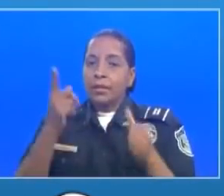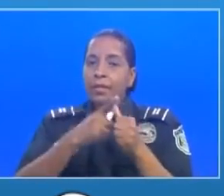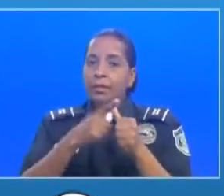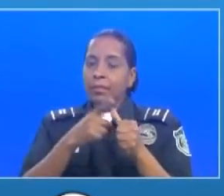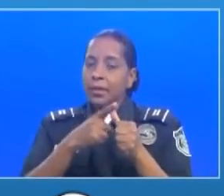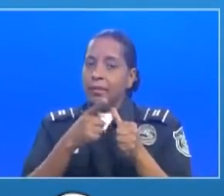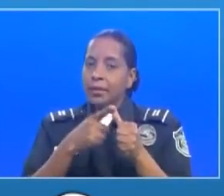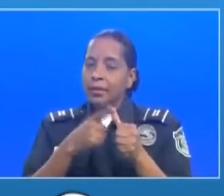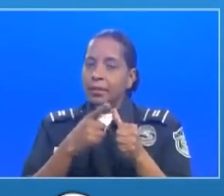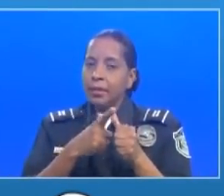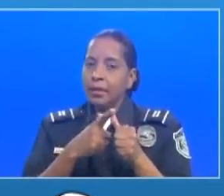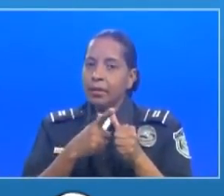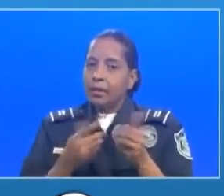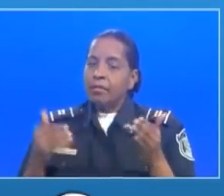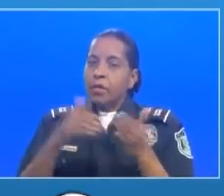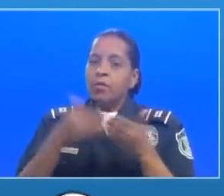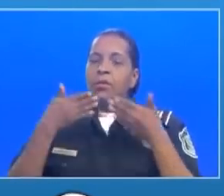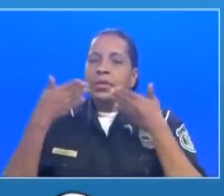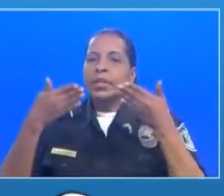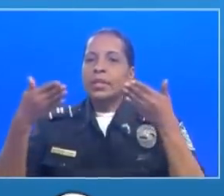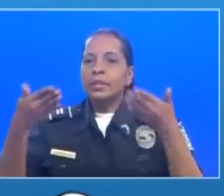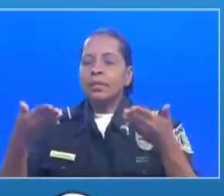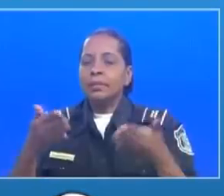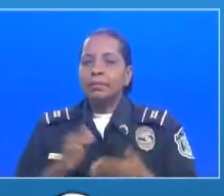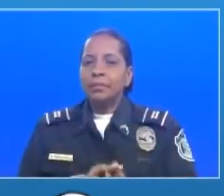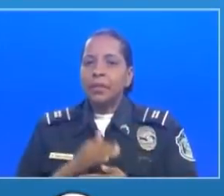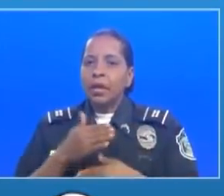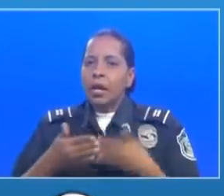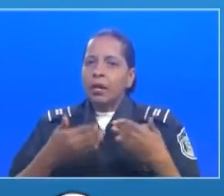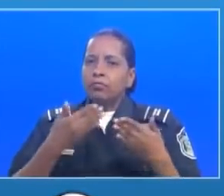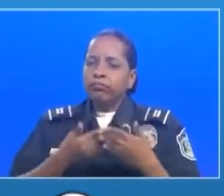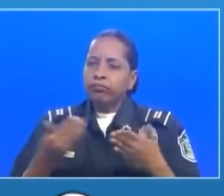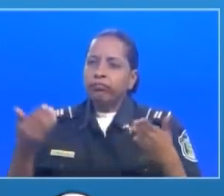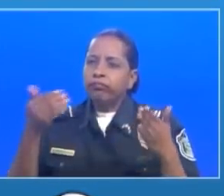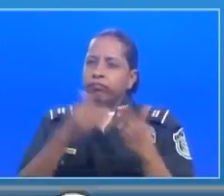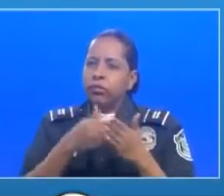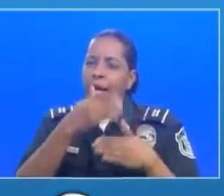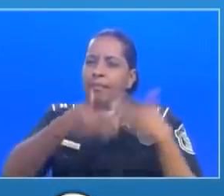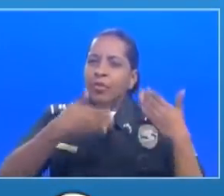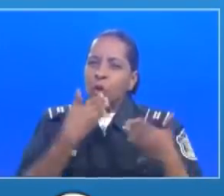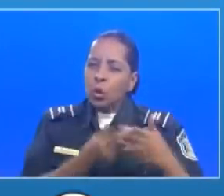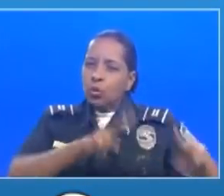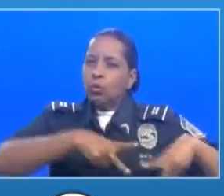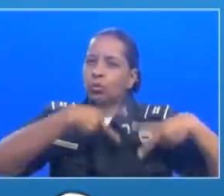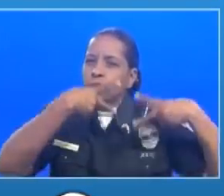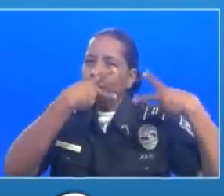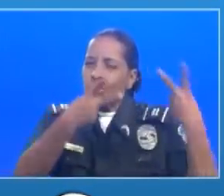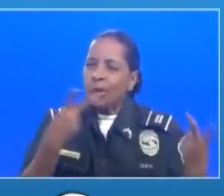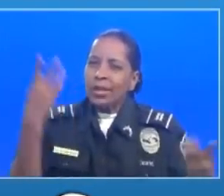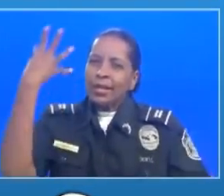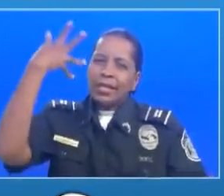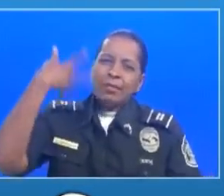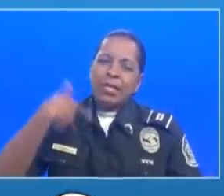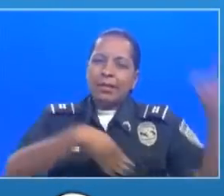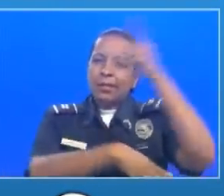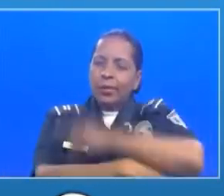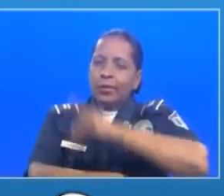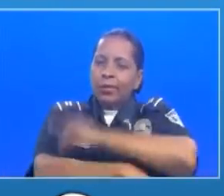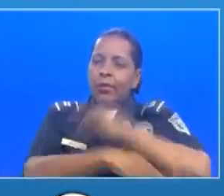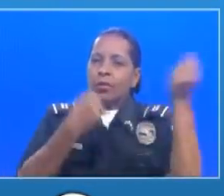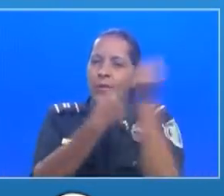lugar quiero reiterar nuestro agradecimiento a los miles de voluntarios que todos los días nos apoyan